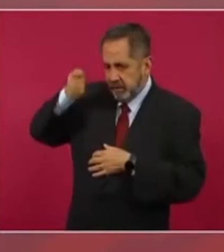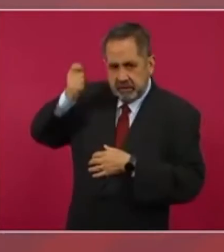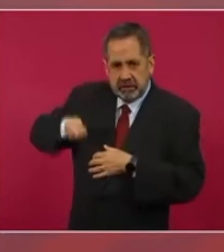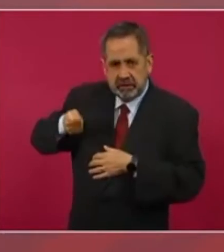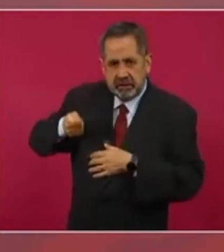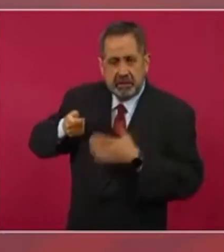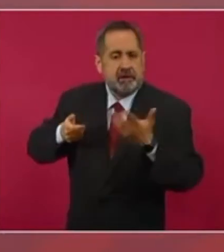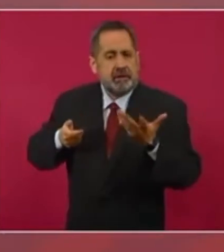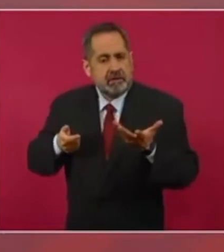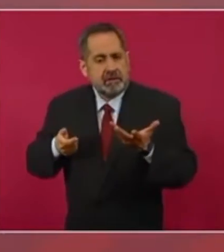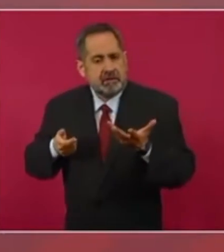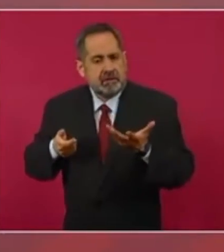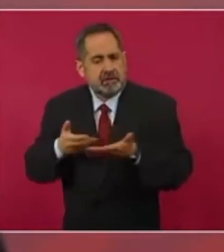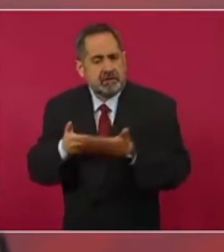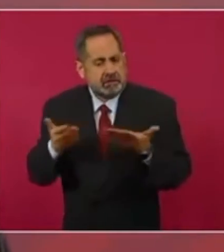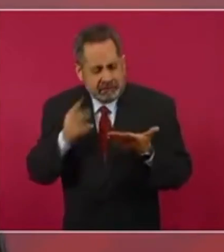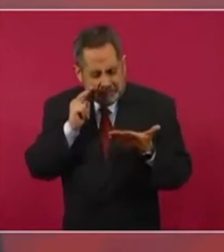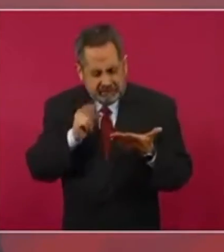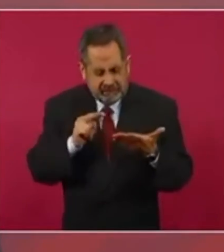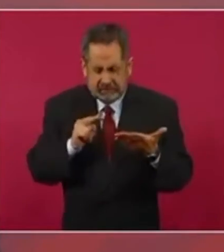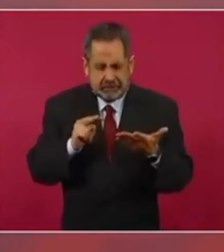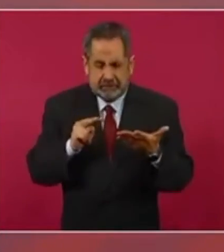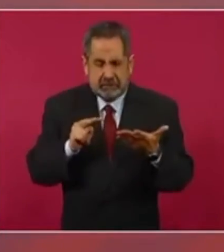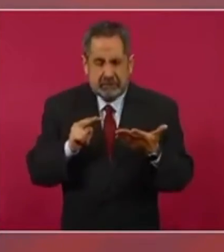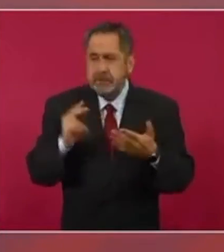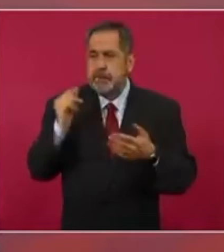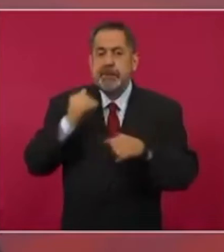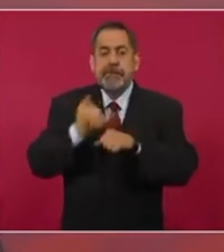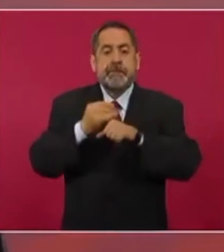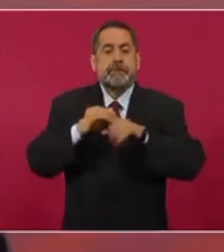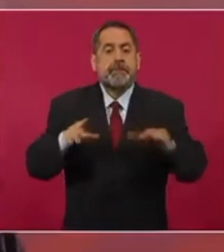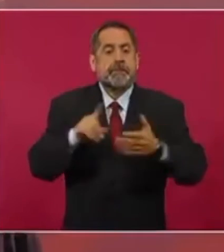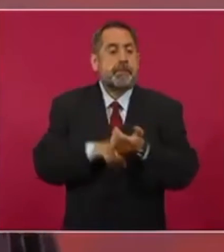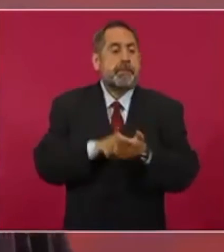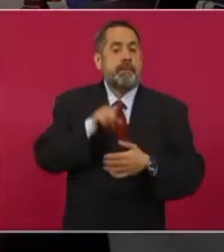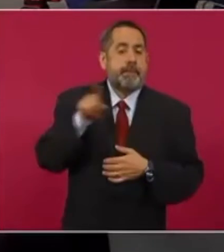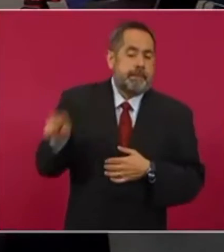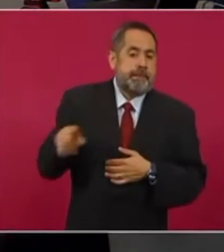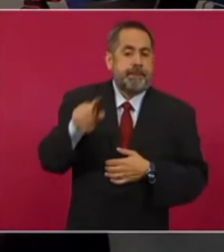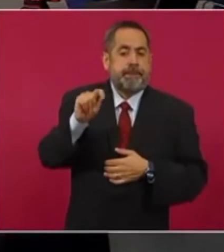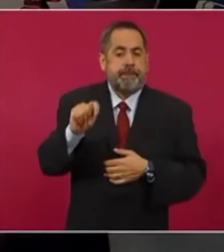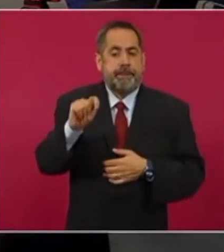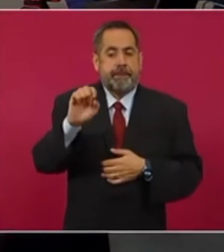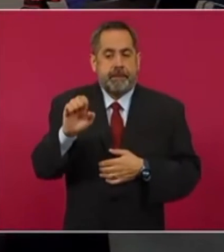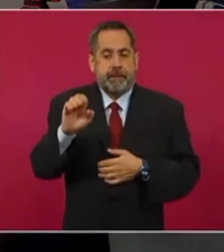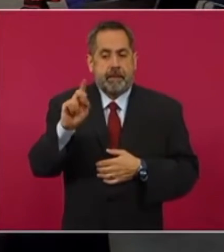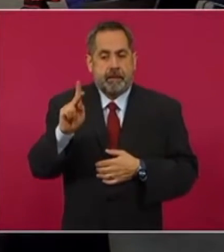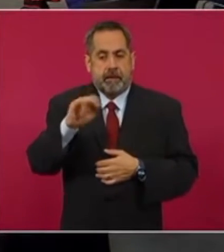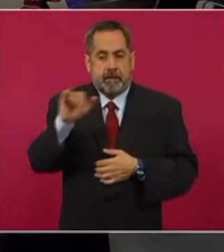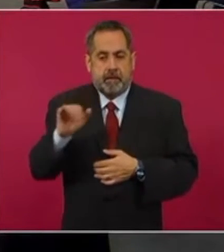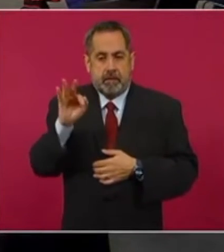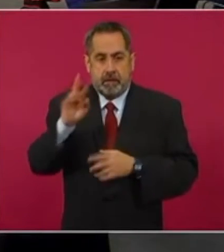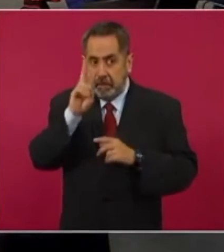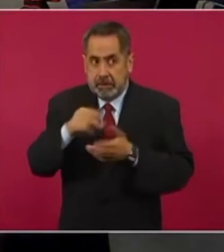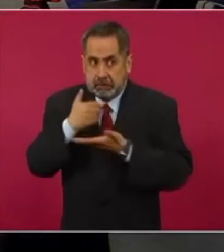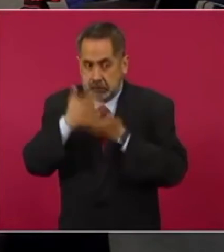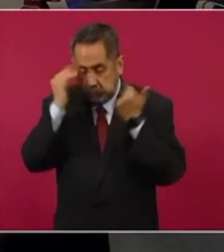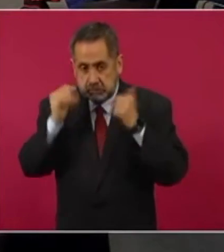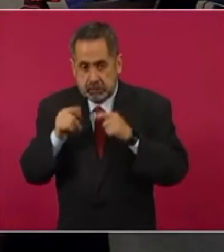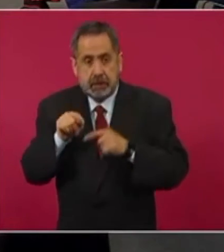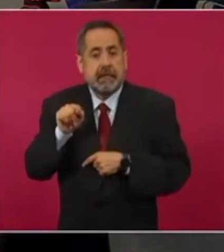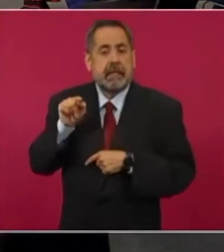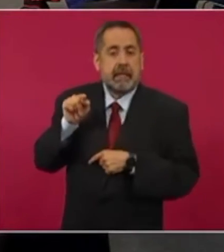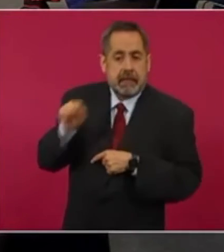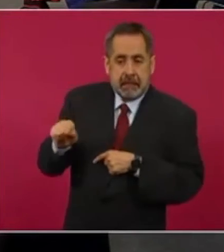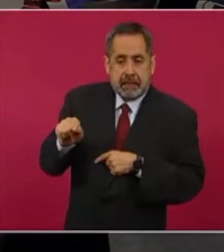ahora informaron que el tribunal electoral, no sé si sea cierto, va a